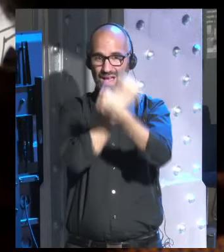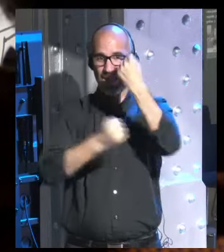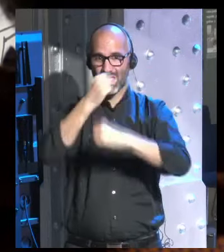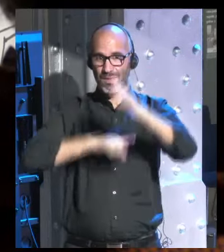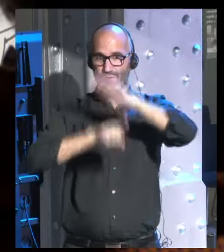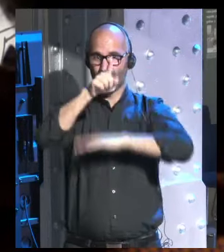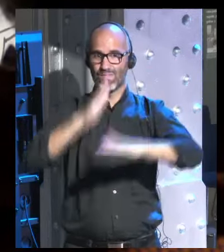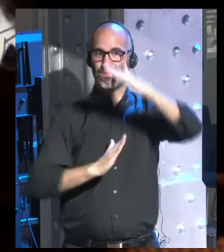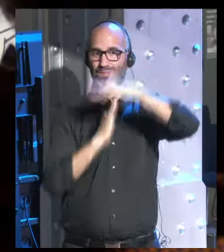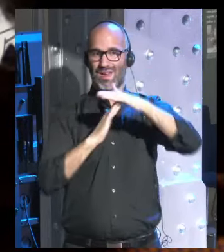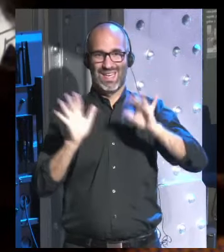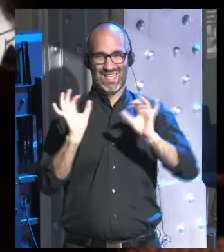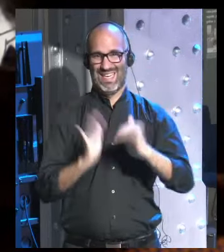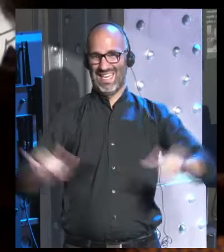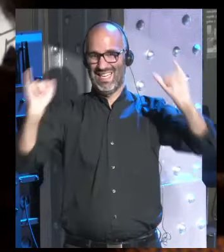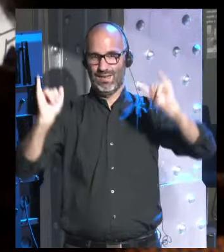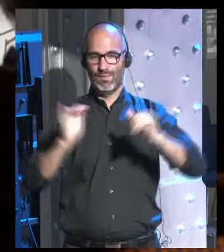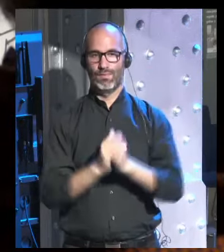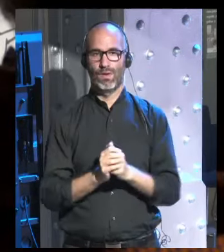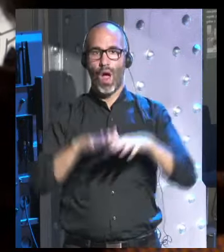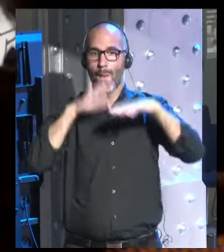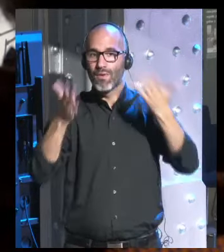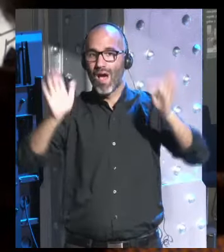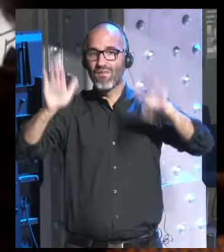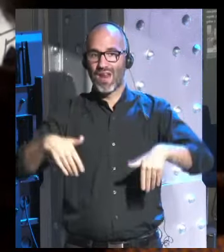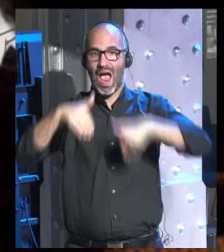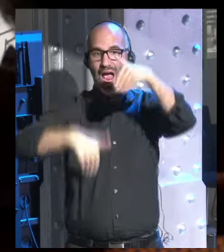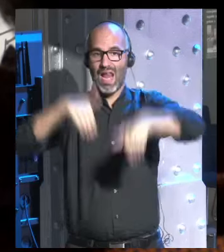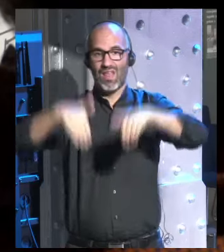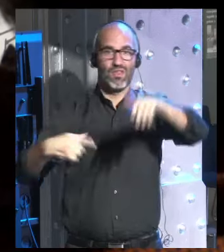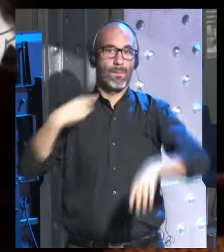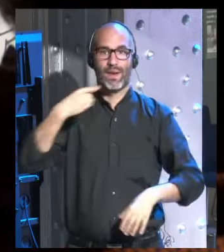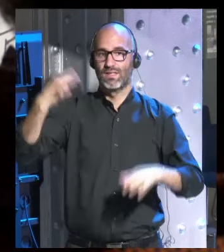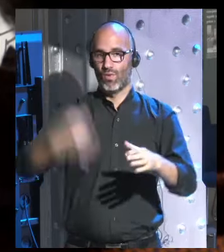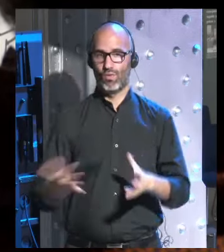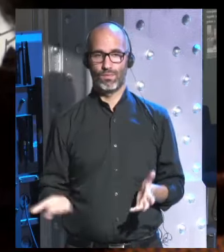el crecimiento económico porque perderán las elecciones siguientes